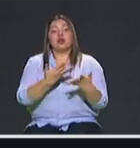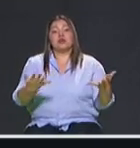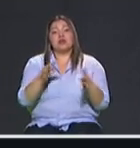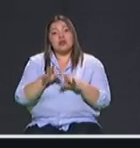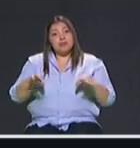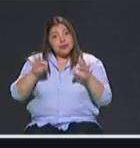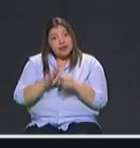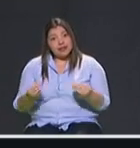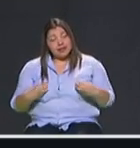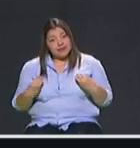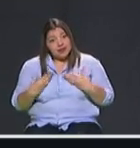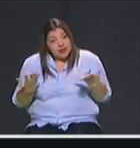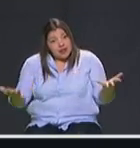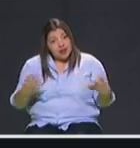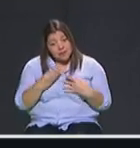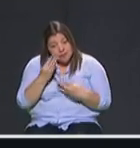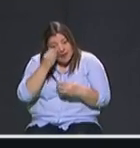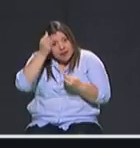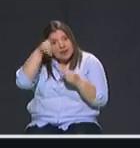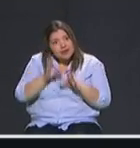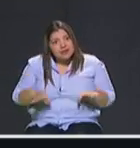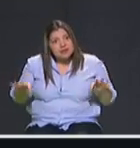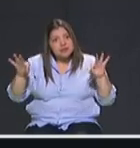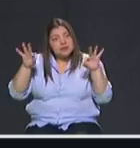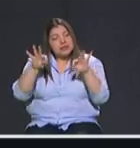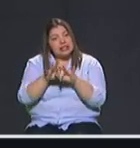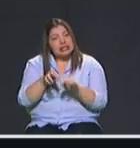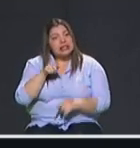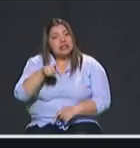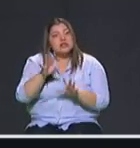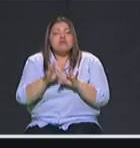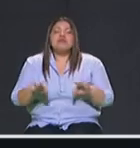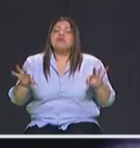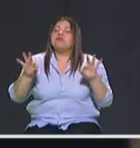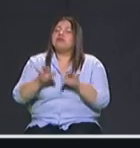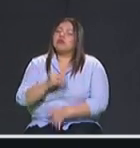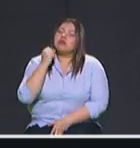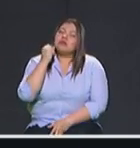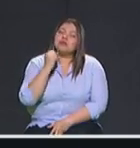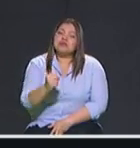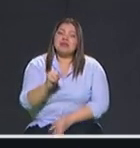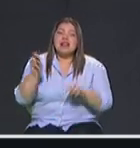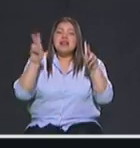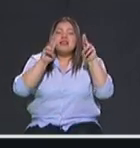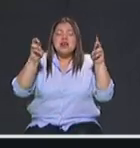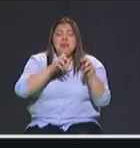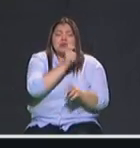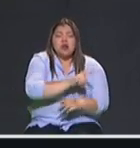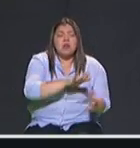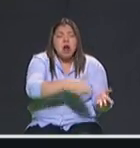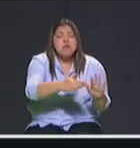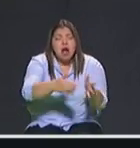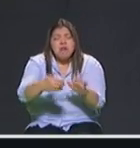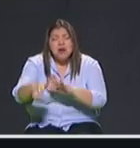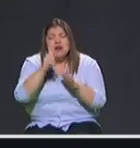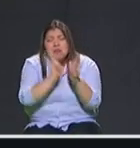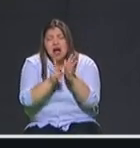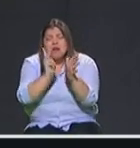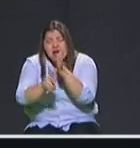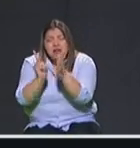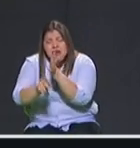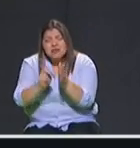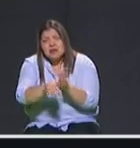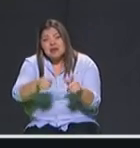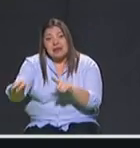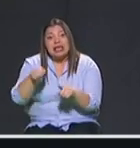de mi estructura de pensamiento y por eso creo que es importante trabajar primero en el tema de los homicidios sin embargo entiendo que hay una serie de delitos de alto impacto